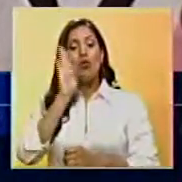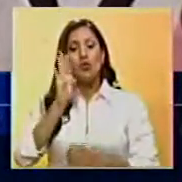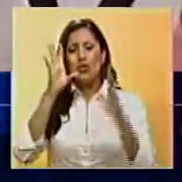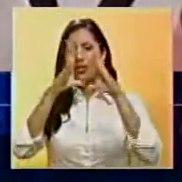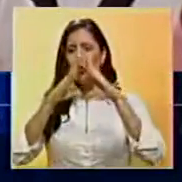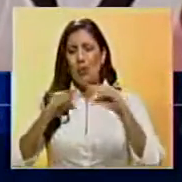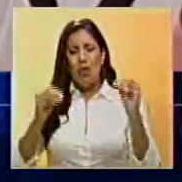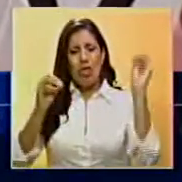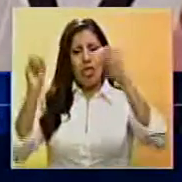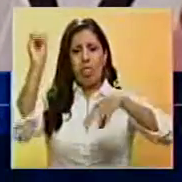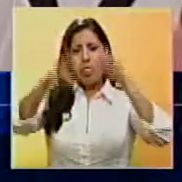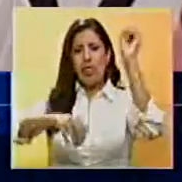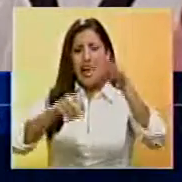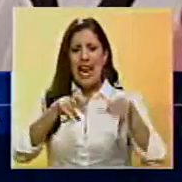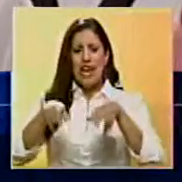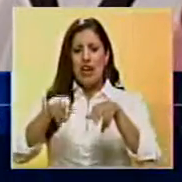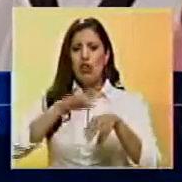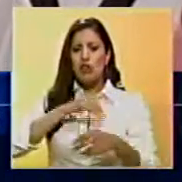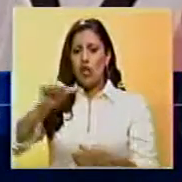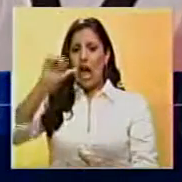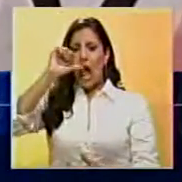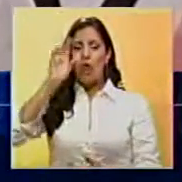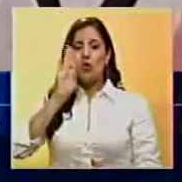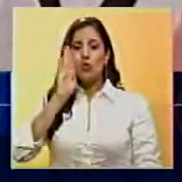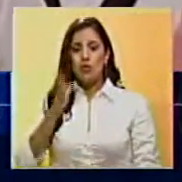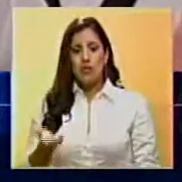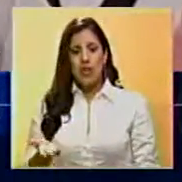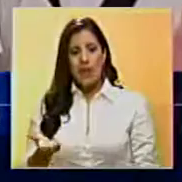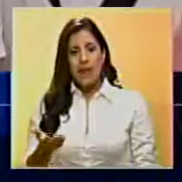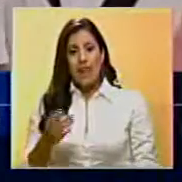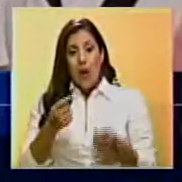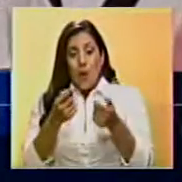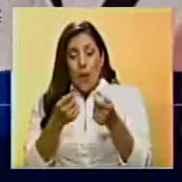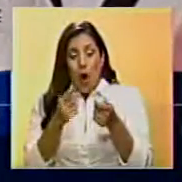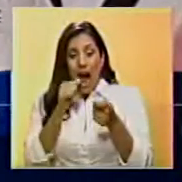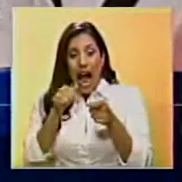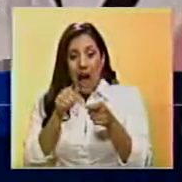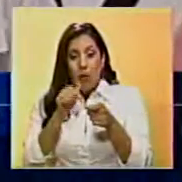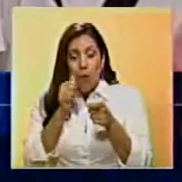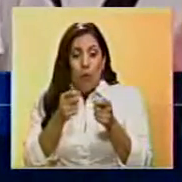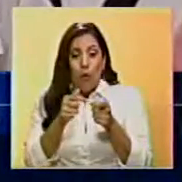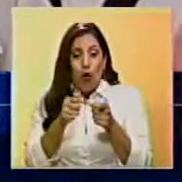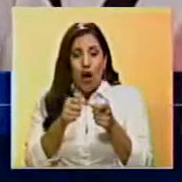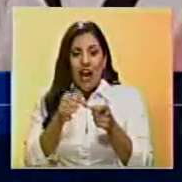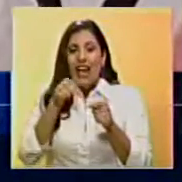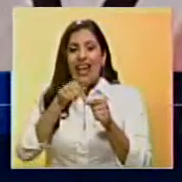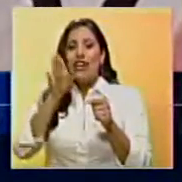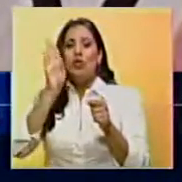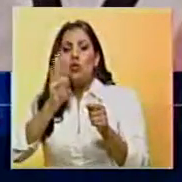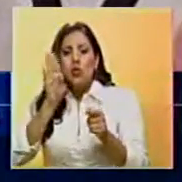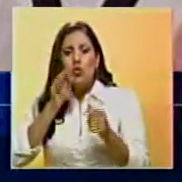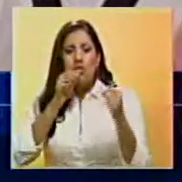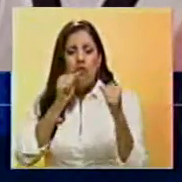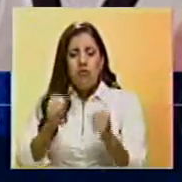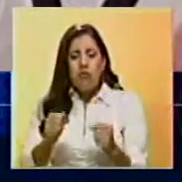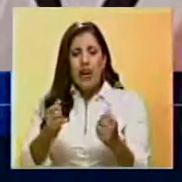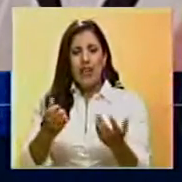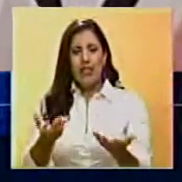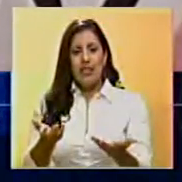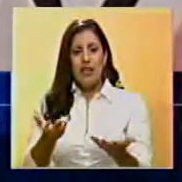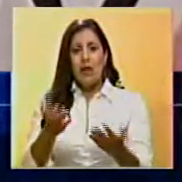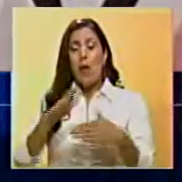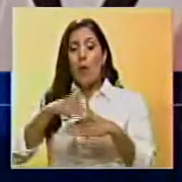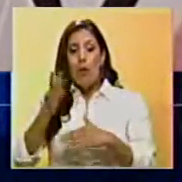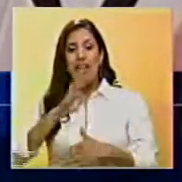todo esto es el agua y eso es lo que nosotros nos están enviando a nuestras casas. En la poca agua que nos está llegando, nos está llegando a una muy baja calidad,